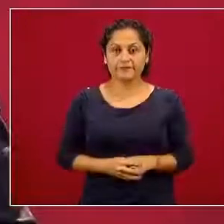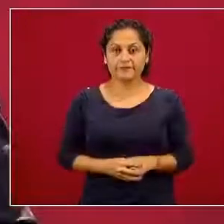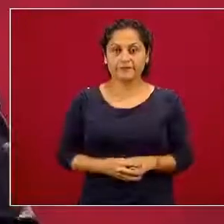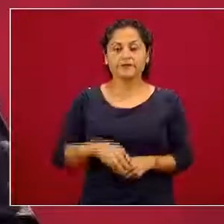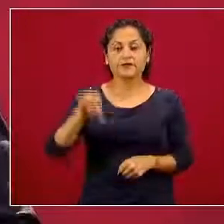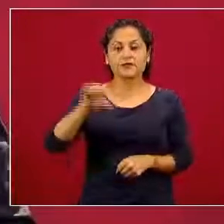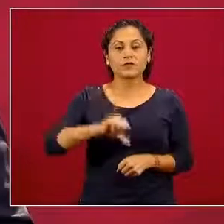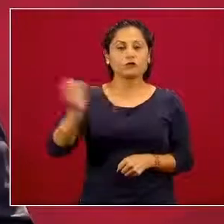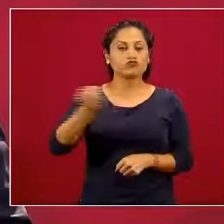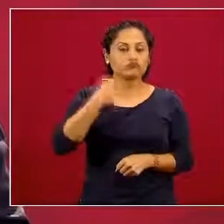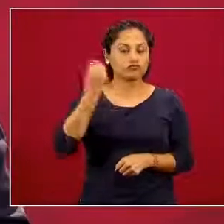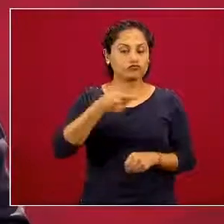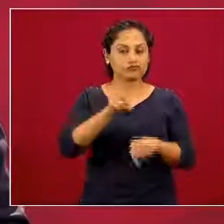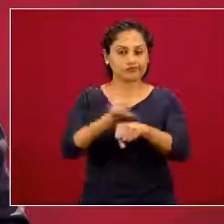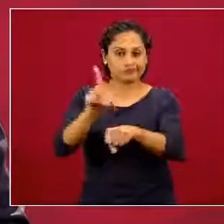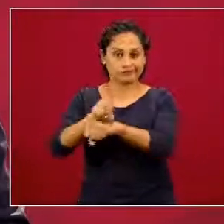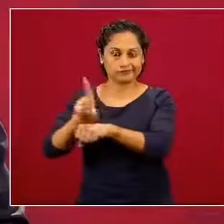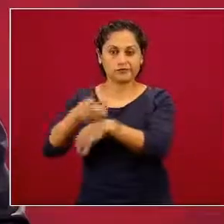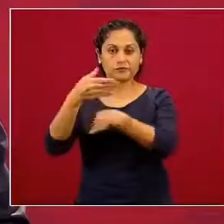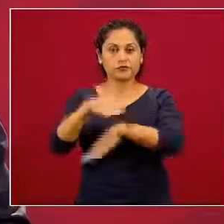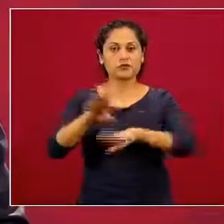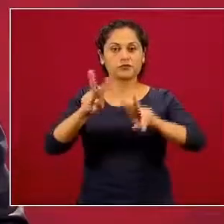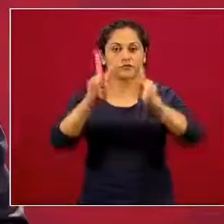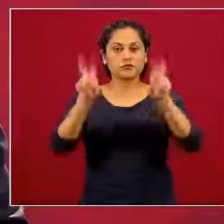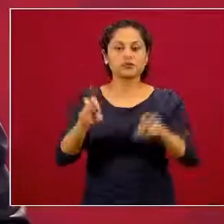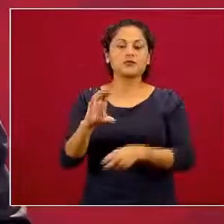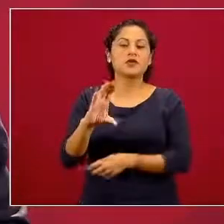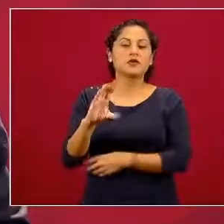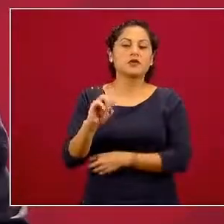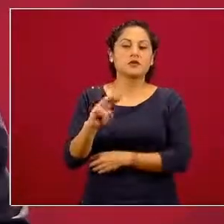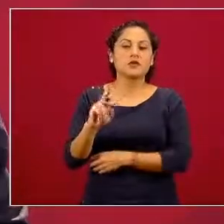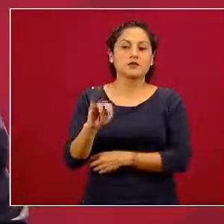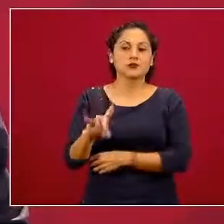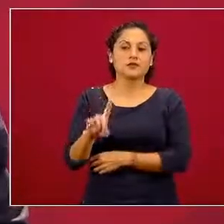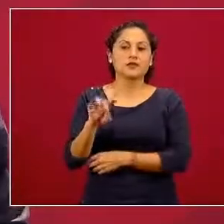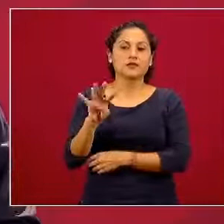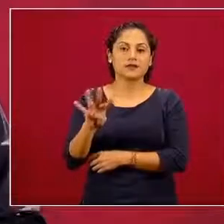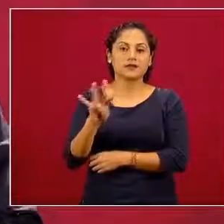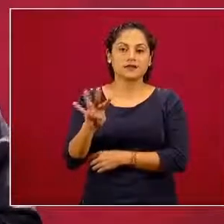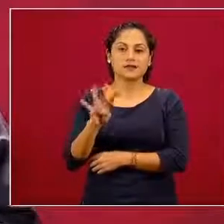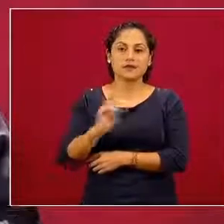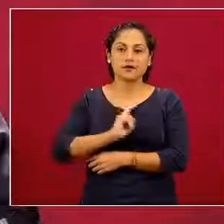much.